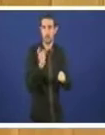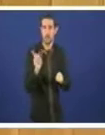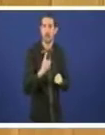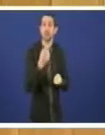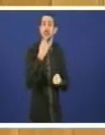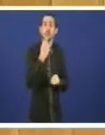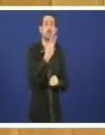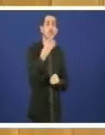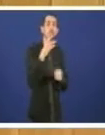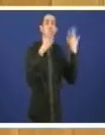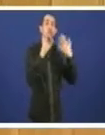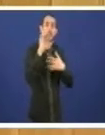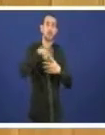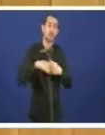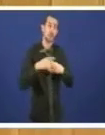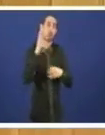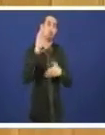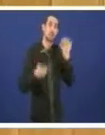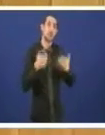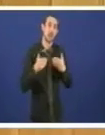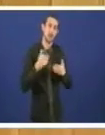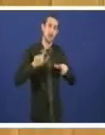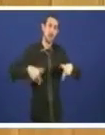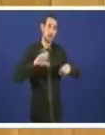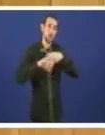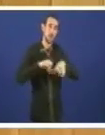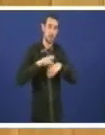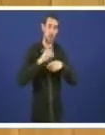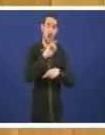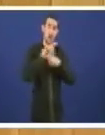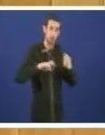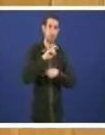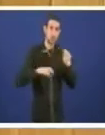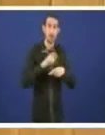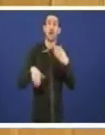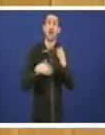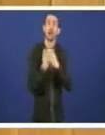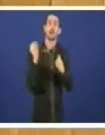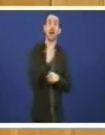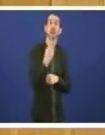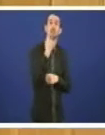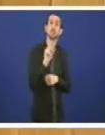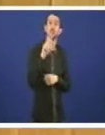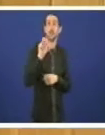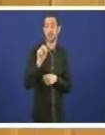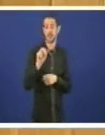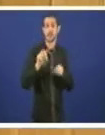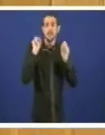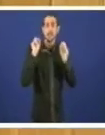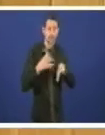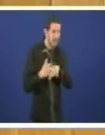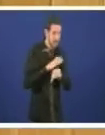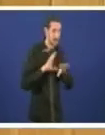toneladas de lixo o ano e que hasta o ano 2020 van ser sin pretratar porque que a planta dos envases